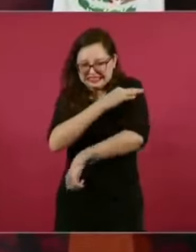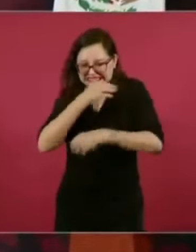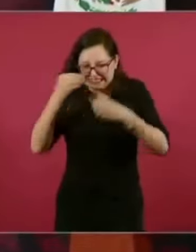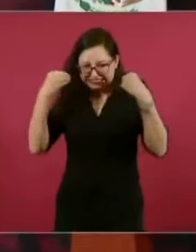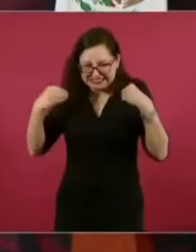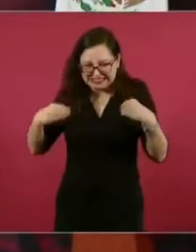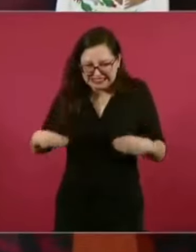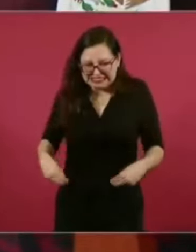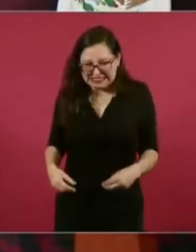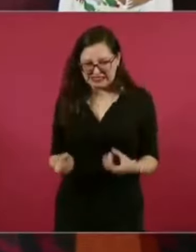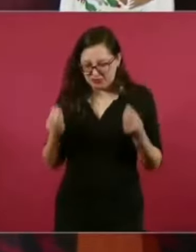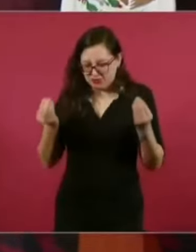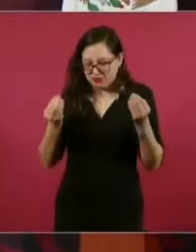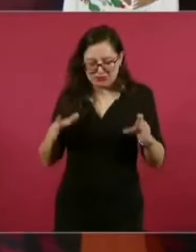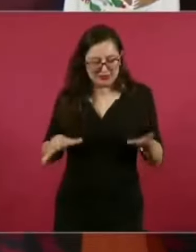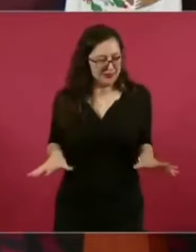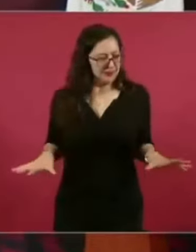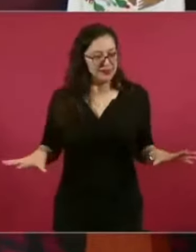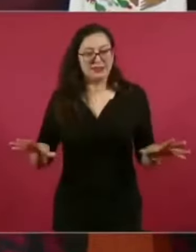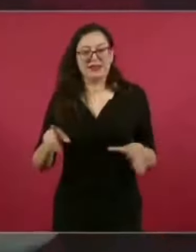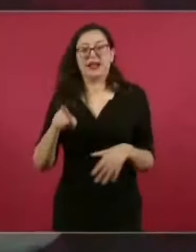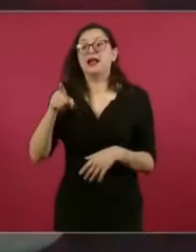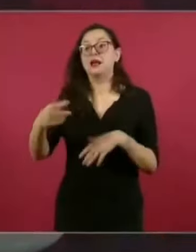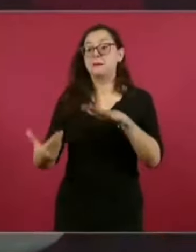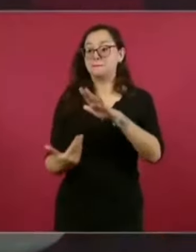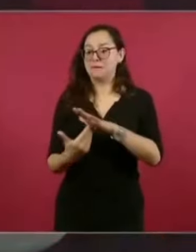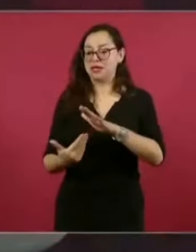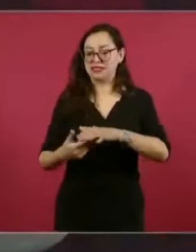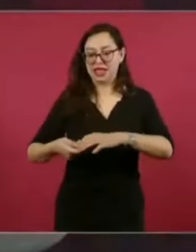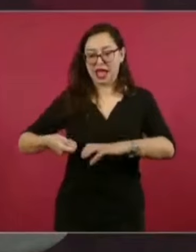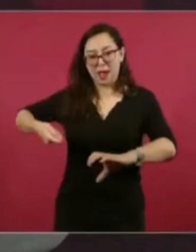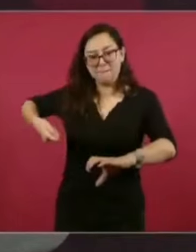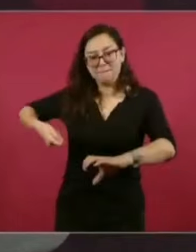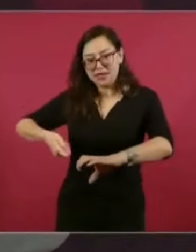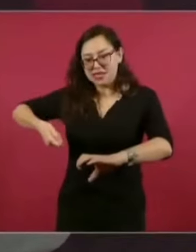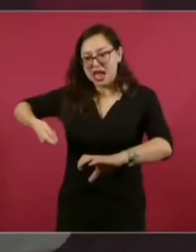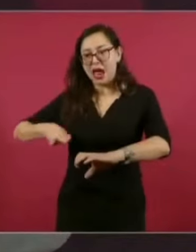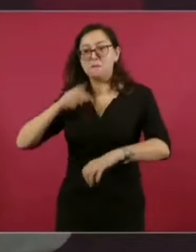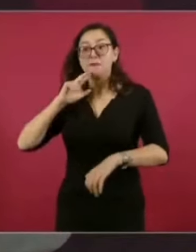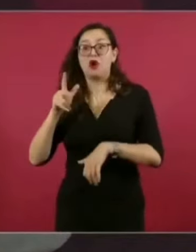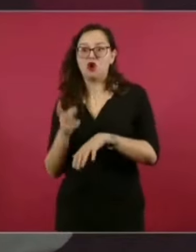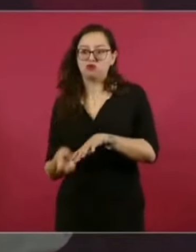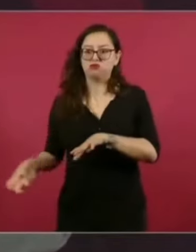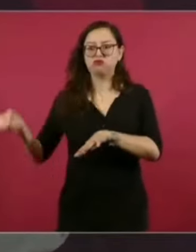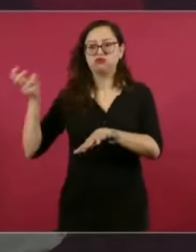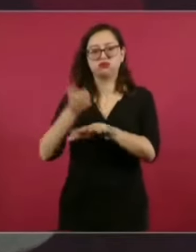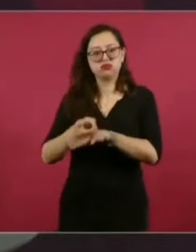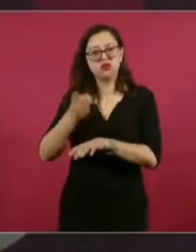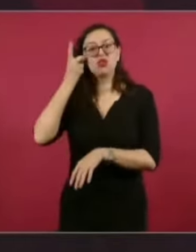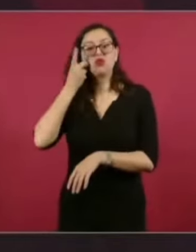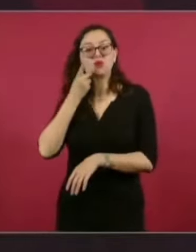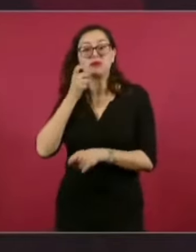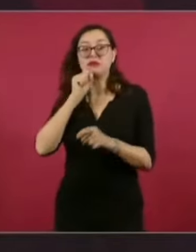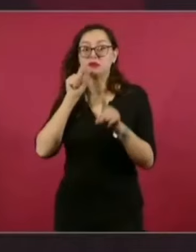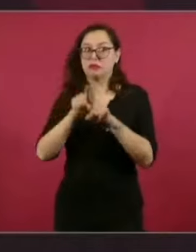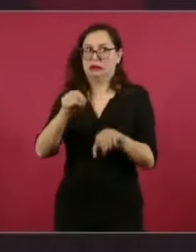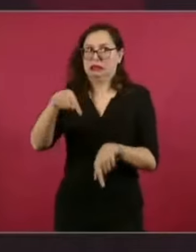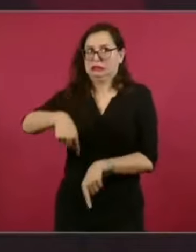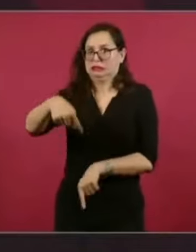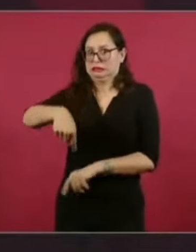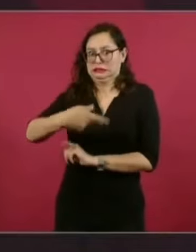de una mesa de villas y hay tantas cosas, pues estuvo aquí Huerta y